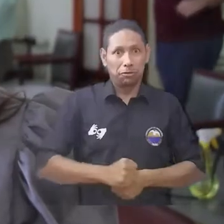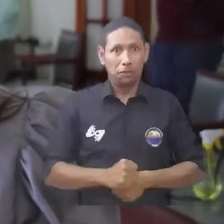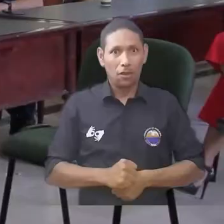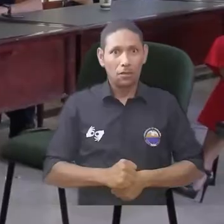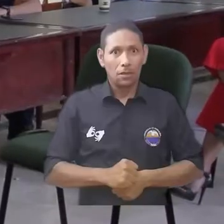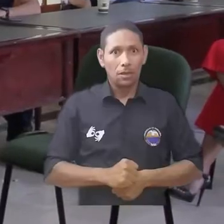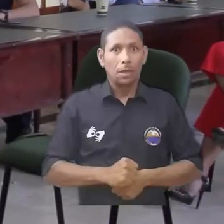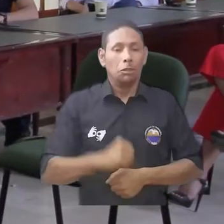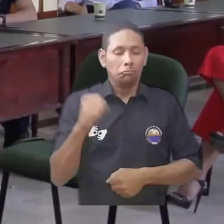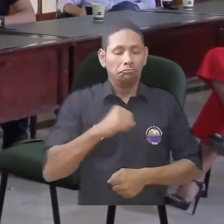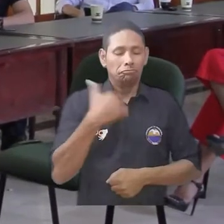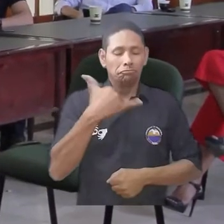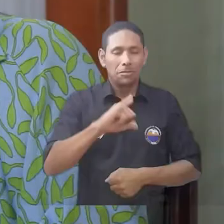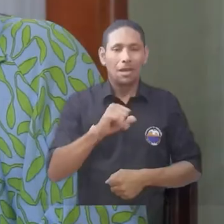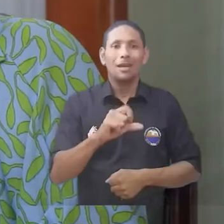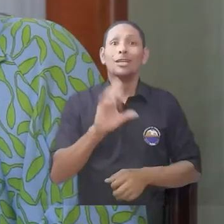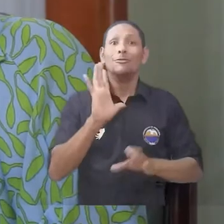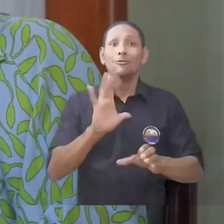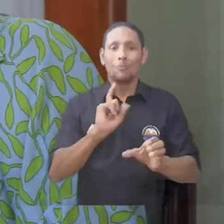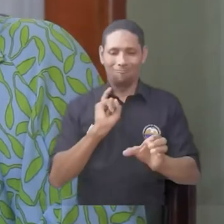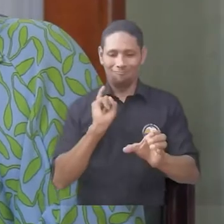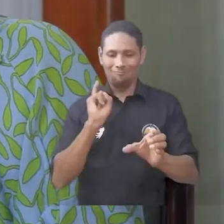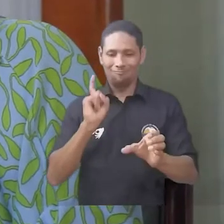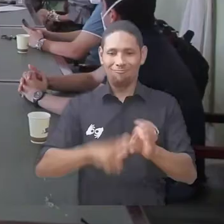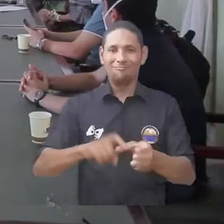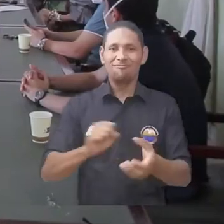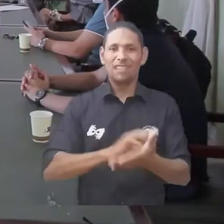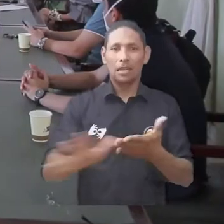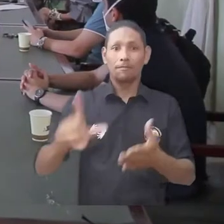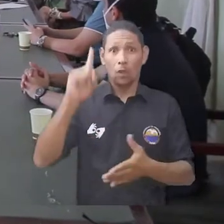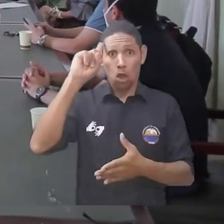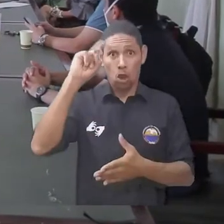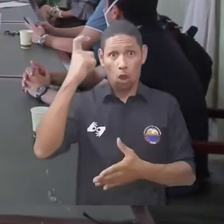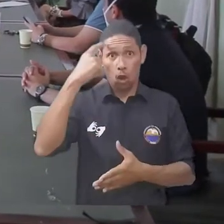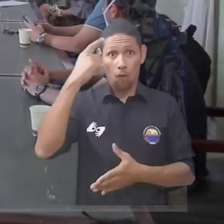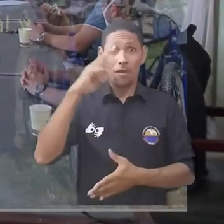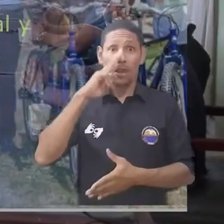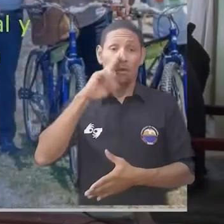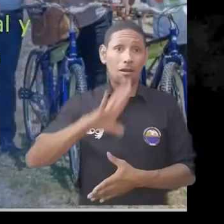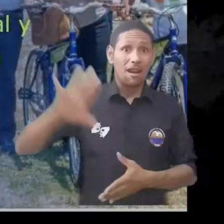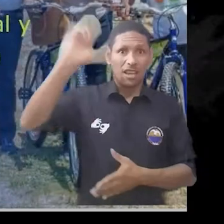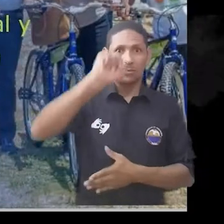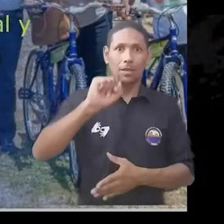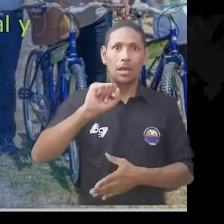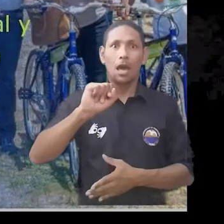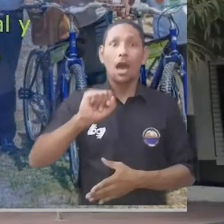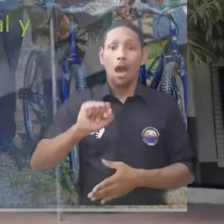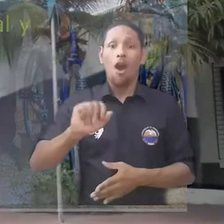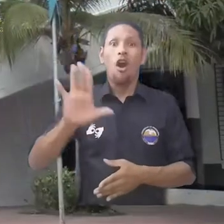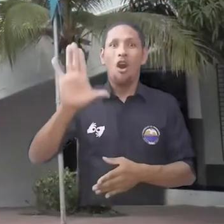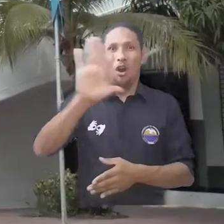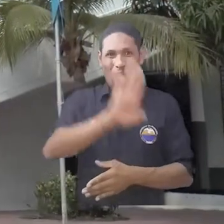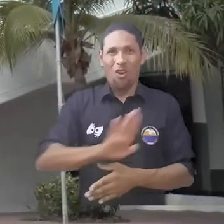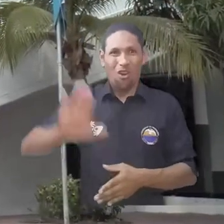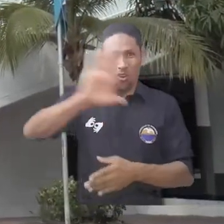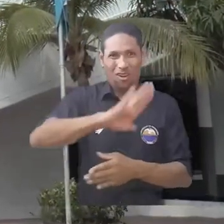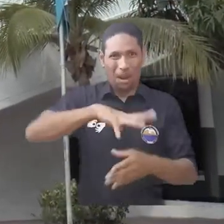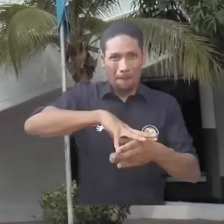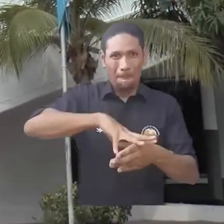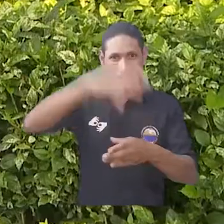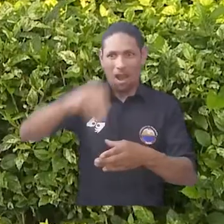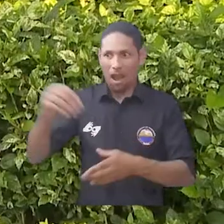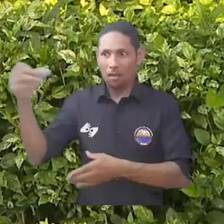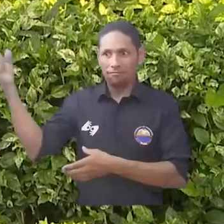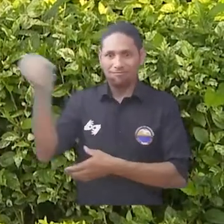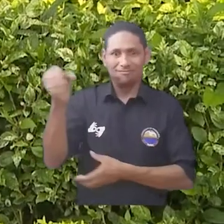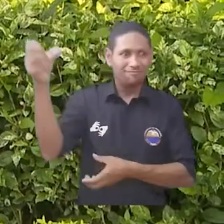muchachos. En concordancia se logra la totalidad del pago de matrículas, incluyendo los aportes del gobierno nacional, la gobernación del Magdalena